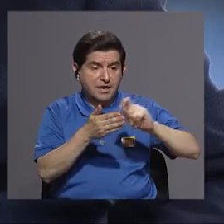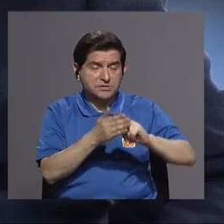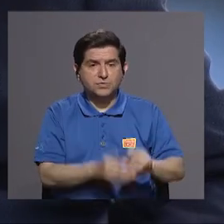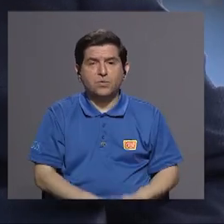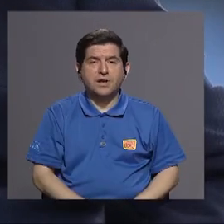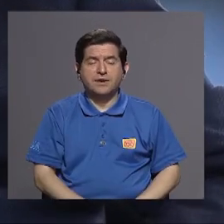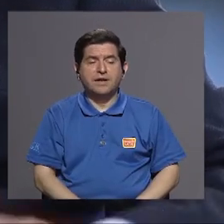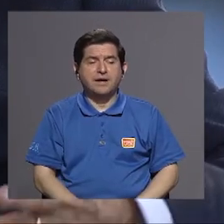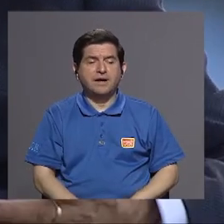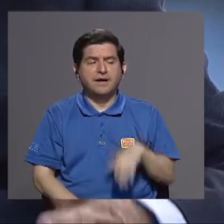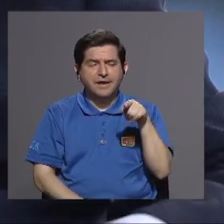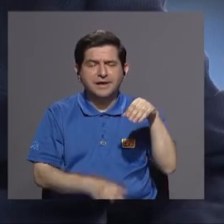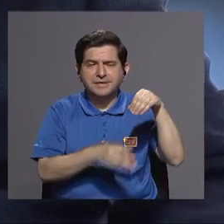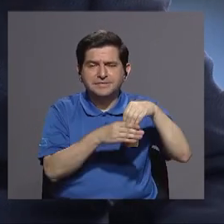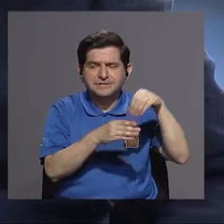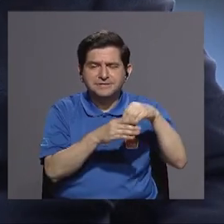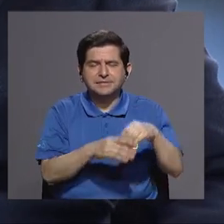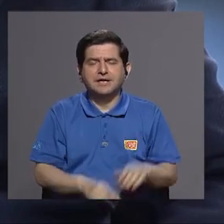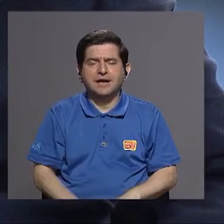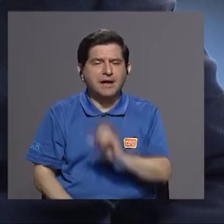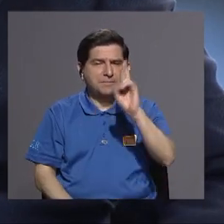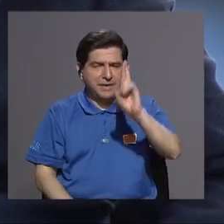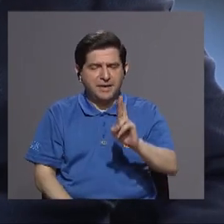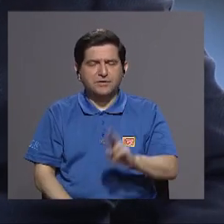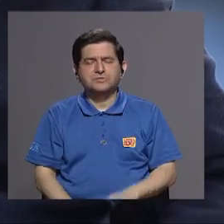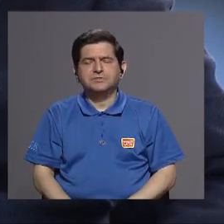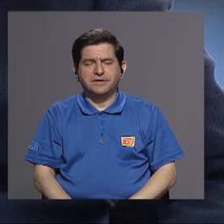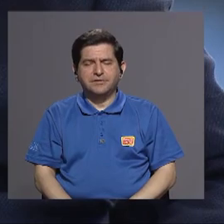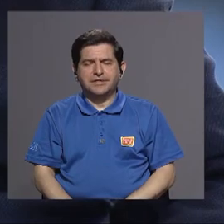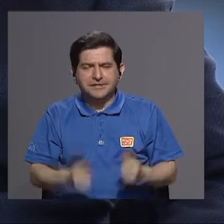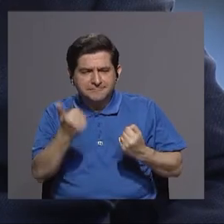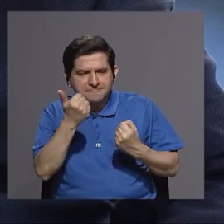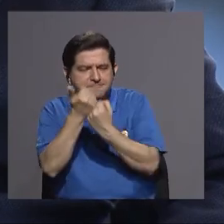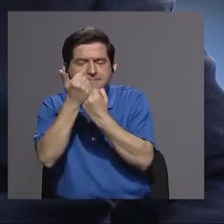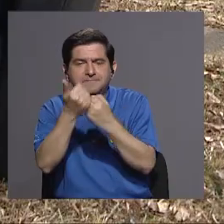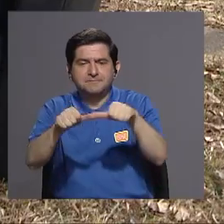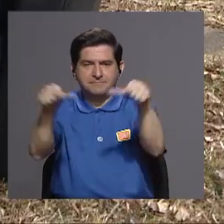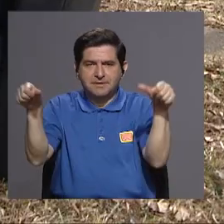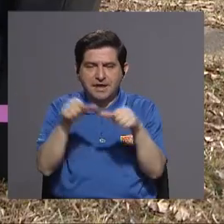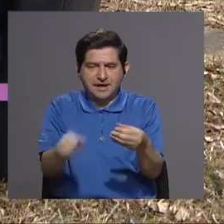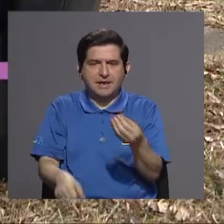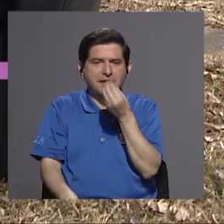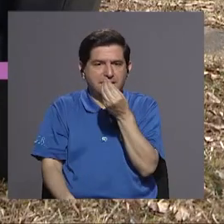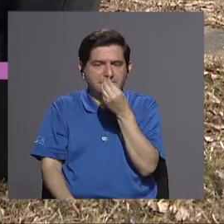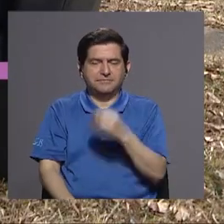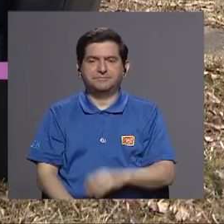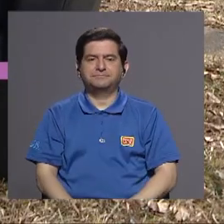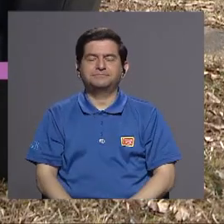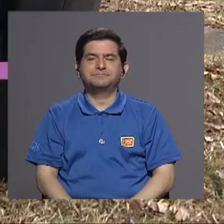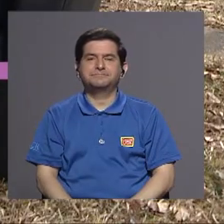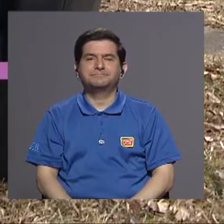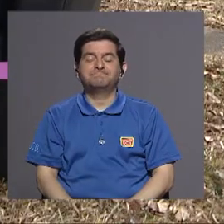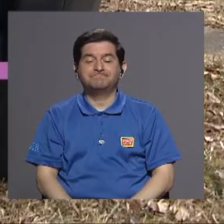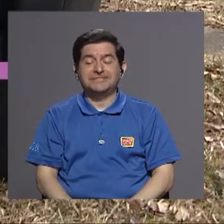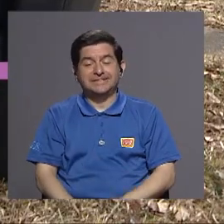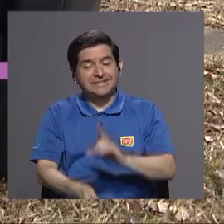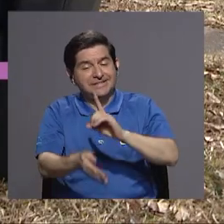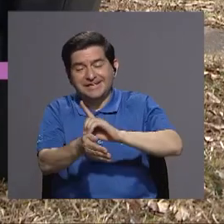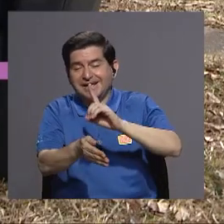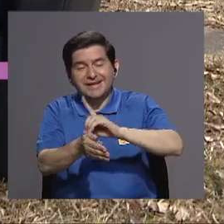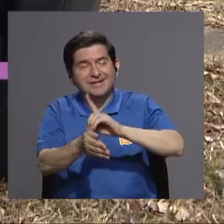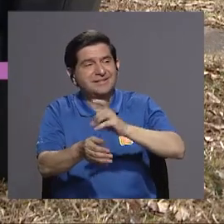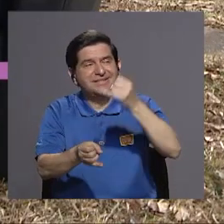hecho aportes sustantivos en costa rica en el área de nutrición ok doctor el tiempo se nos